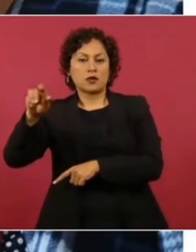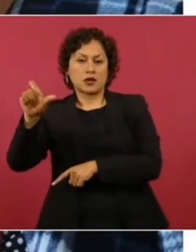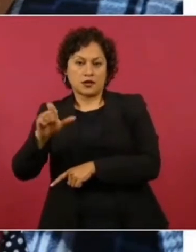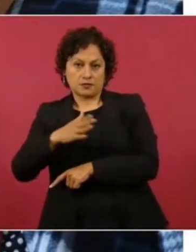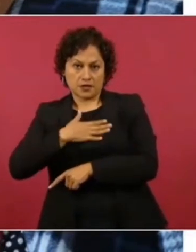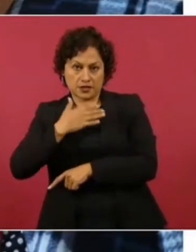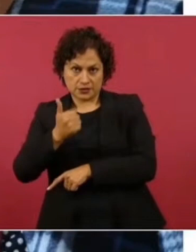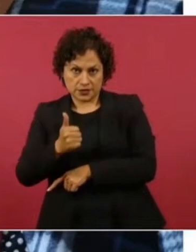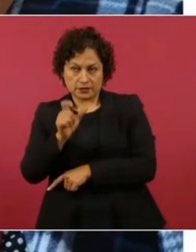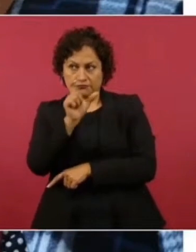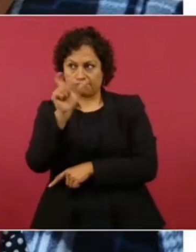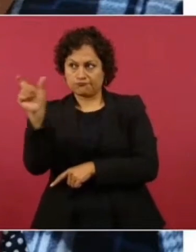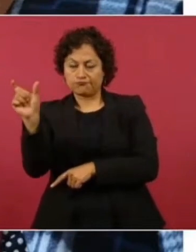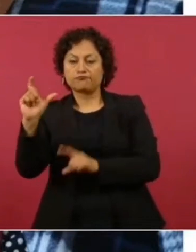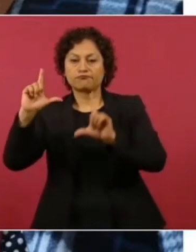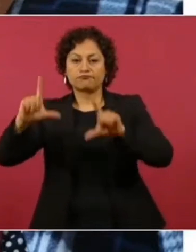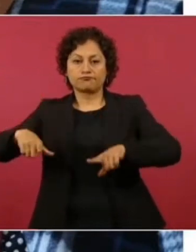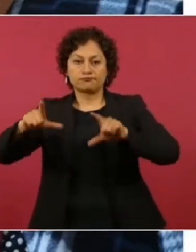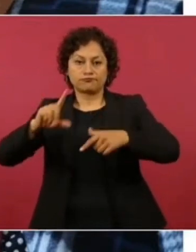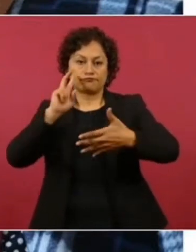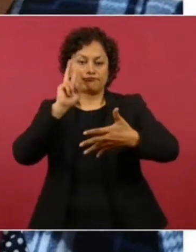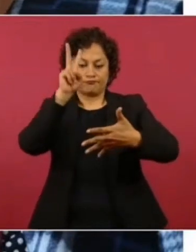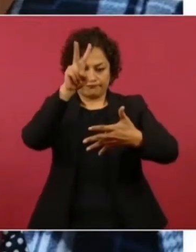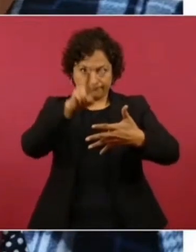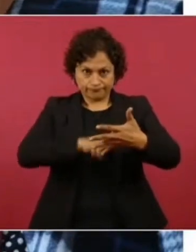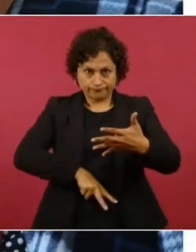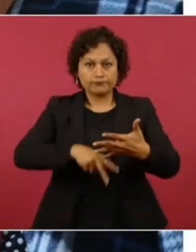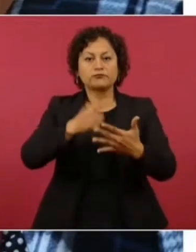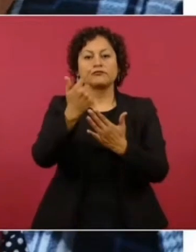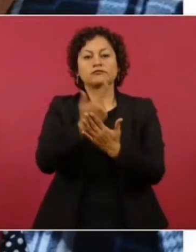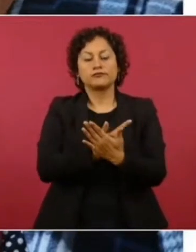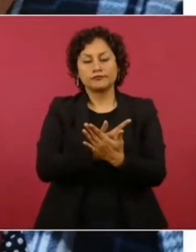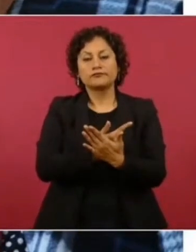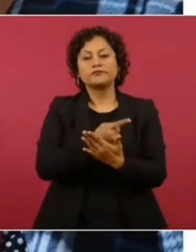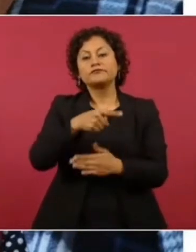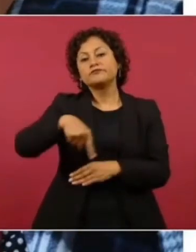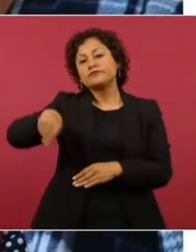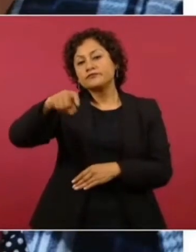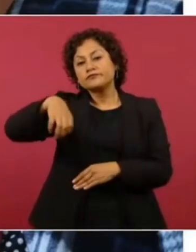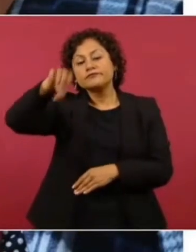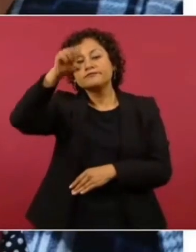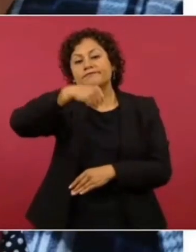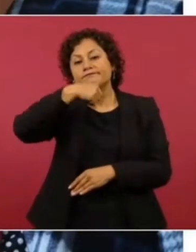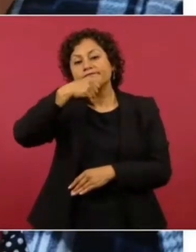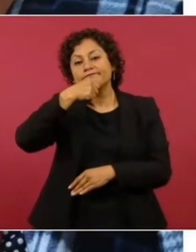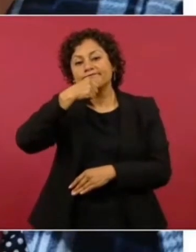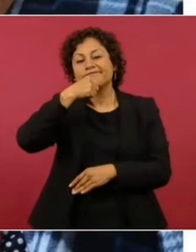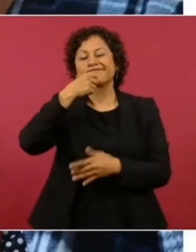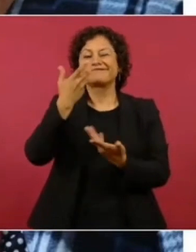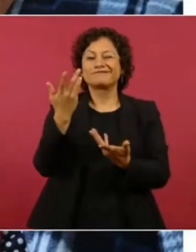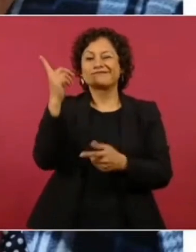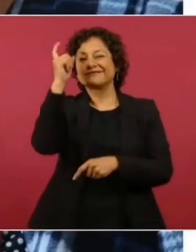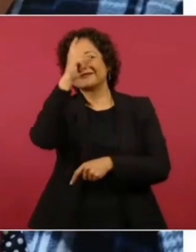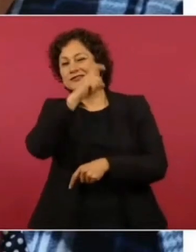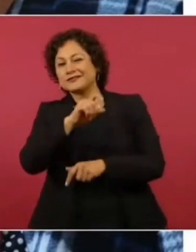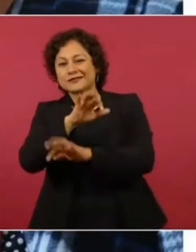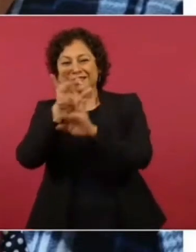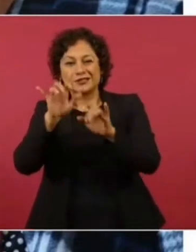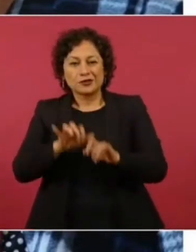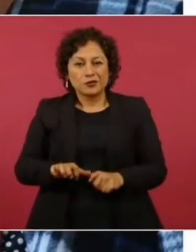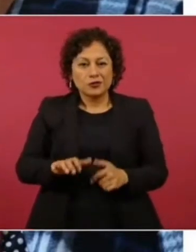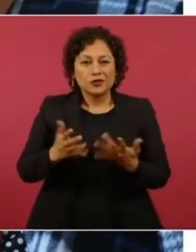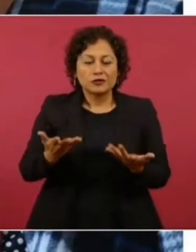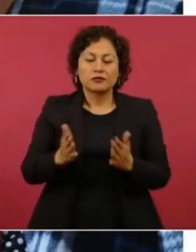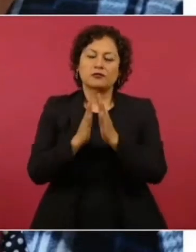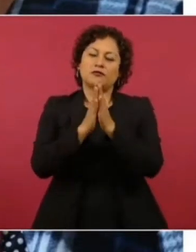A los adultos mayores se les dificulta el manejo de la tecnología, por lo cual les pedimos mucho a la familia